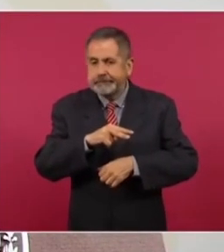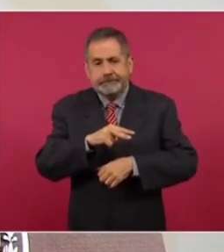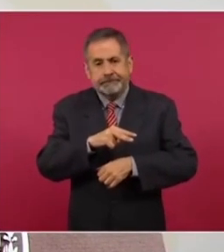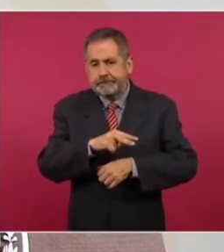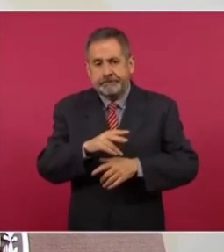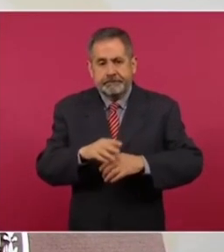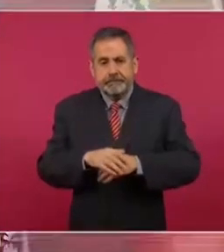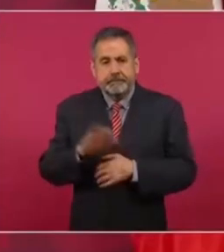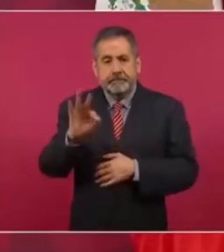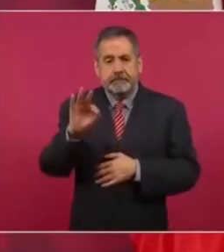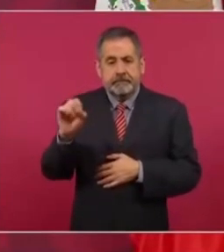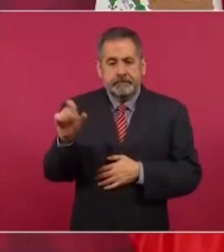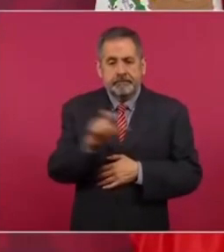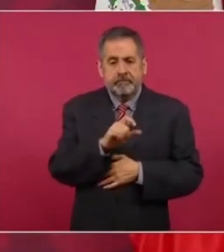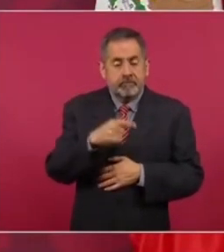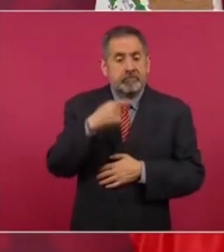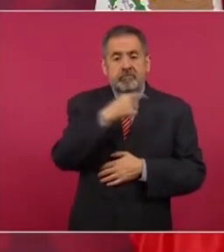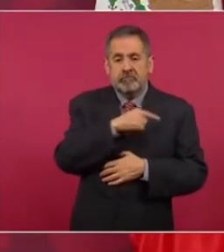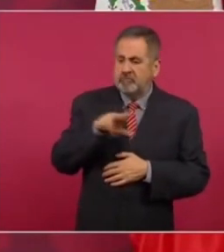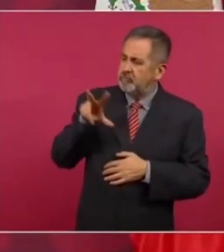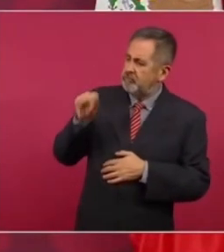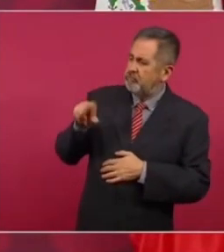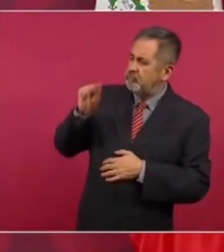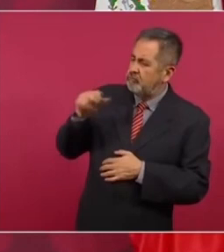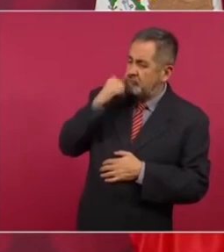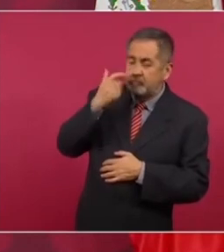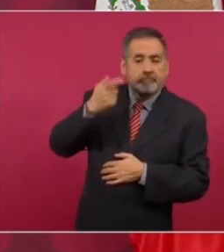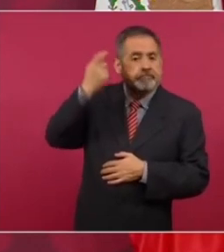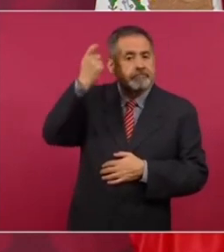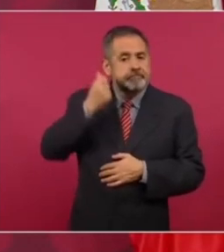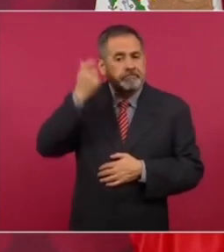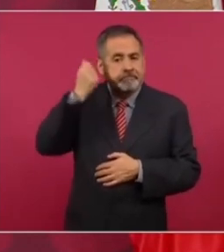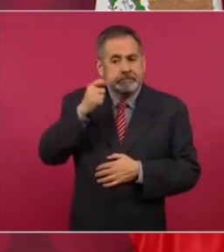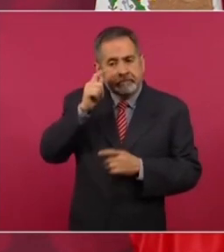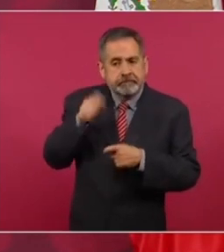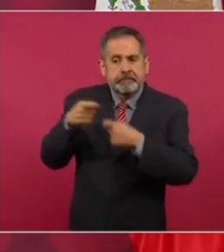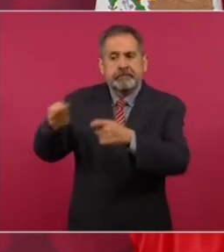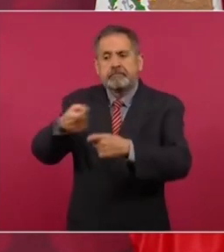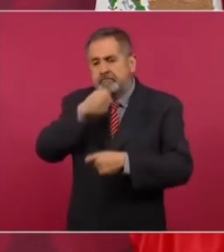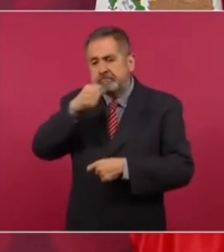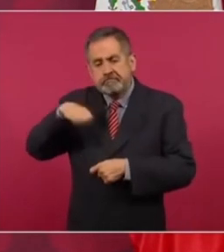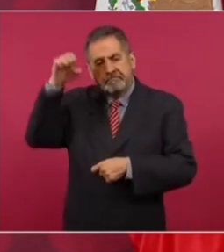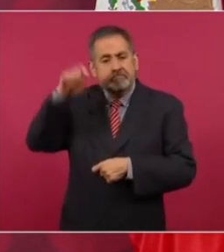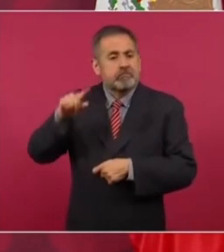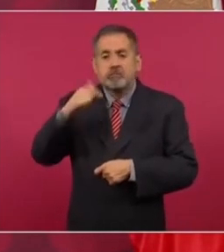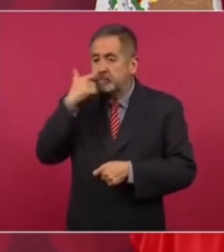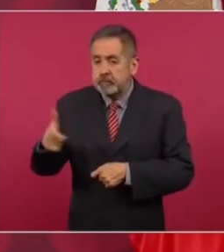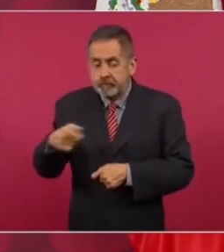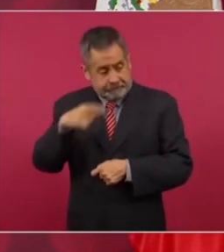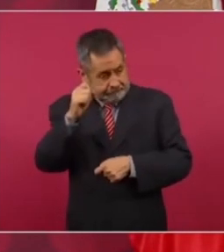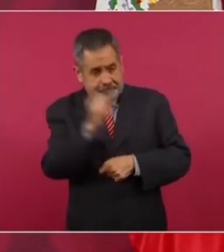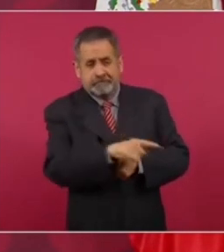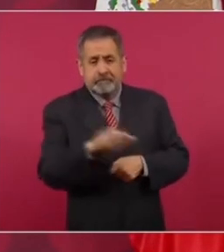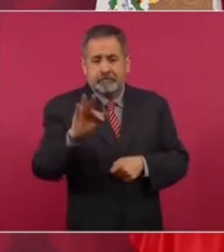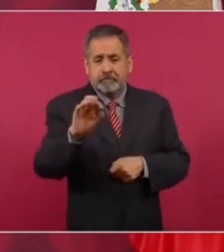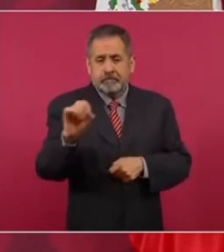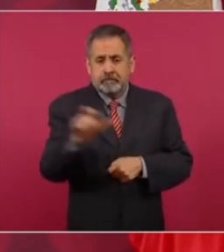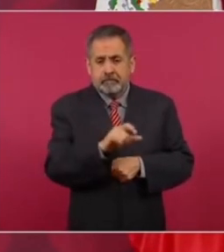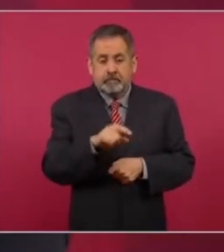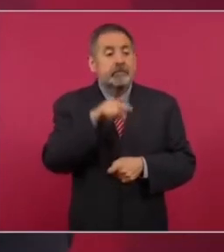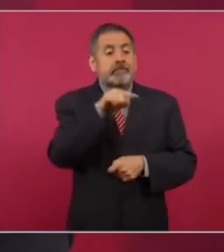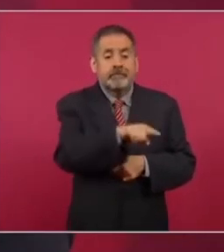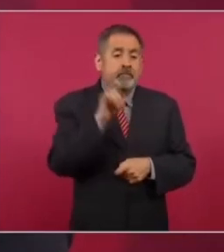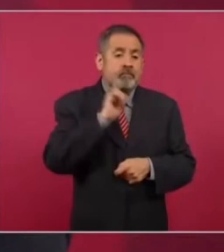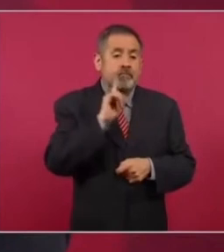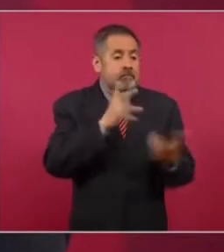Fox estuvo en contra de la pensión a los adultos mayores Fox y ella trabajaba